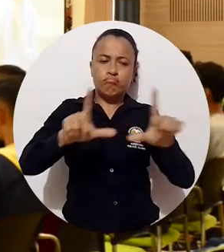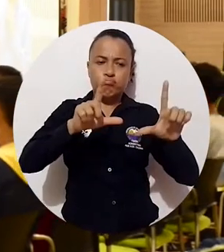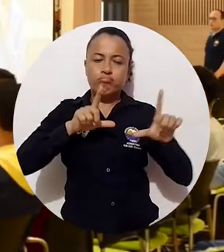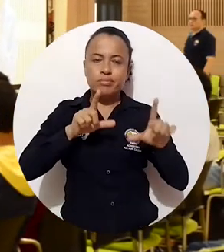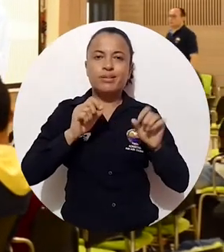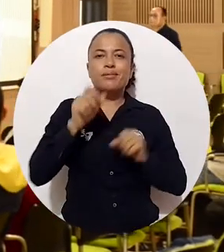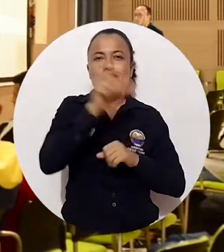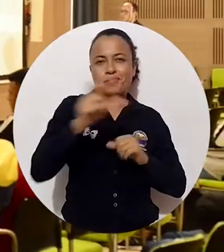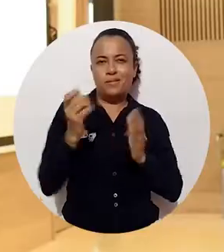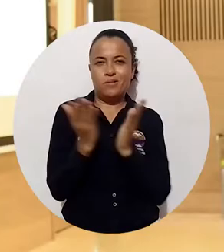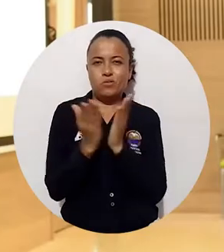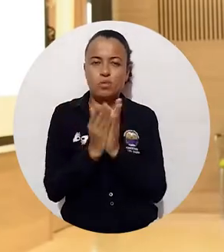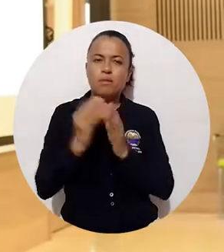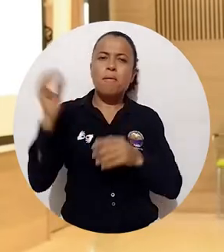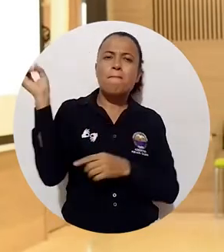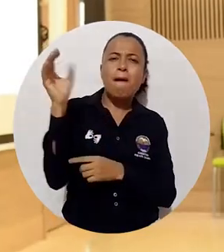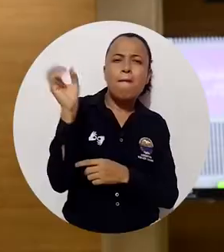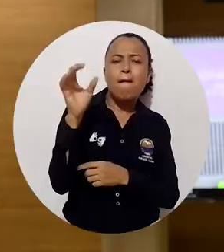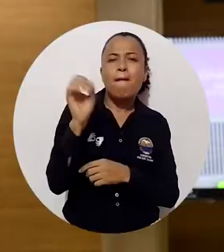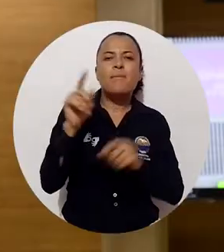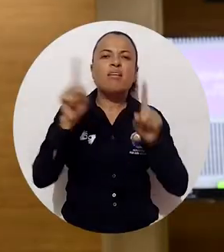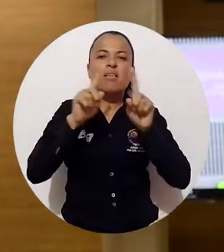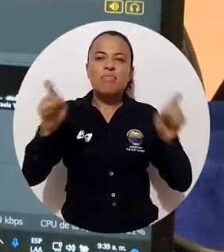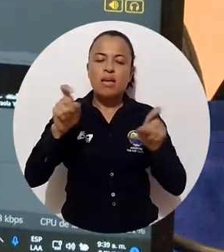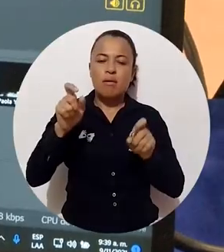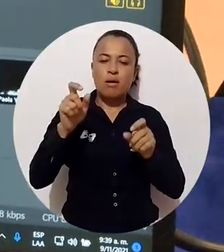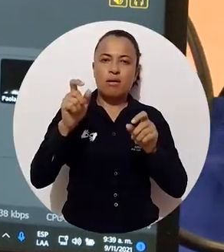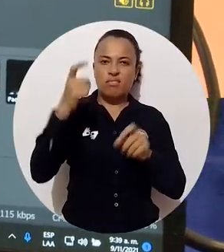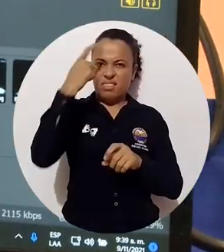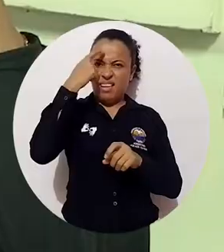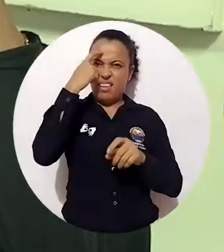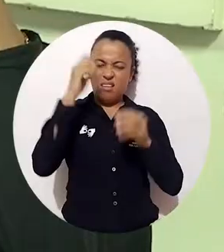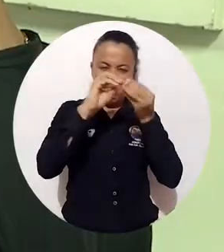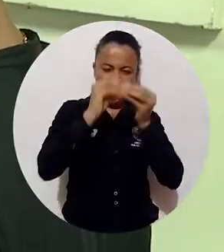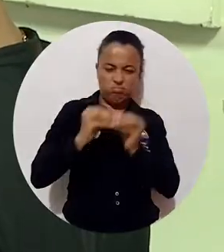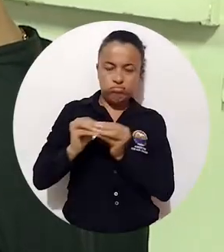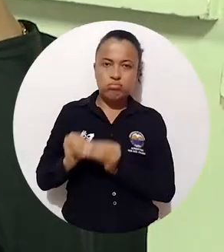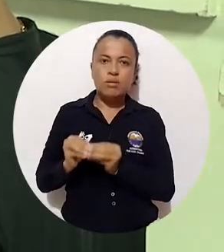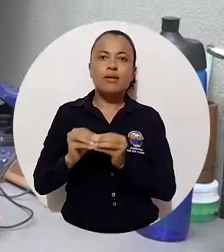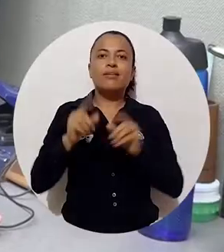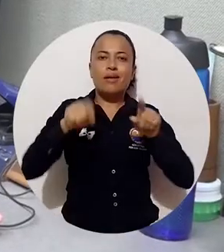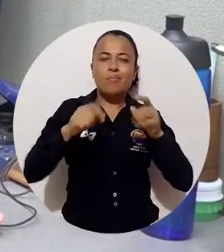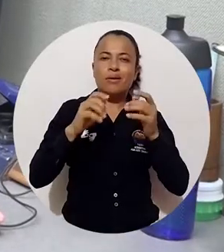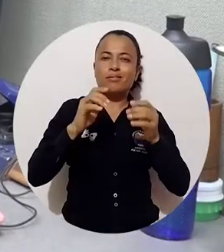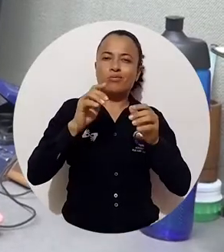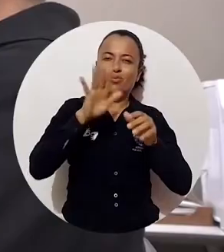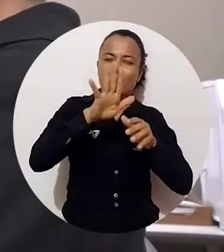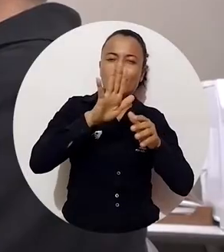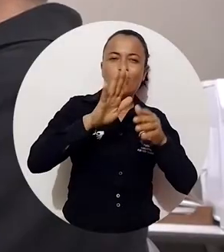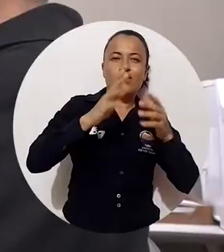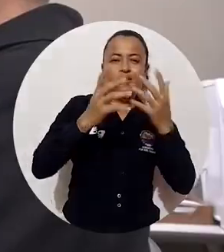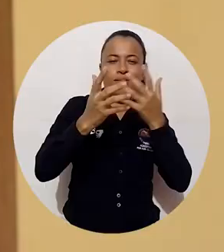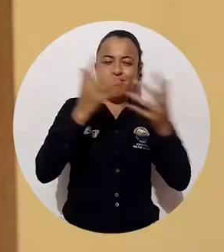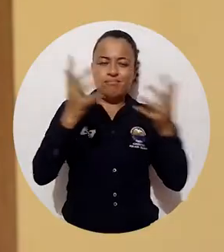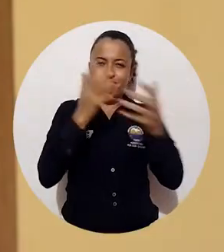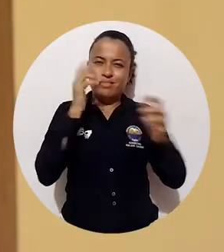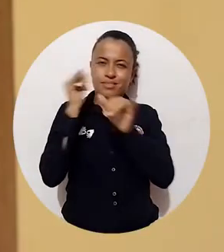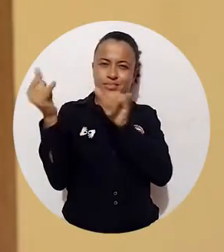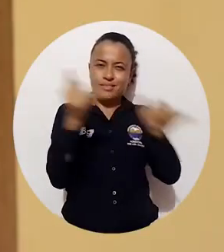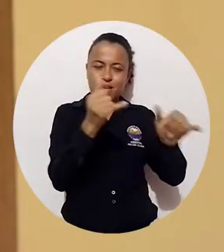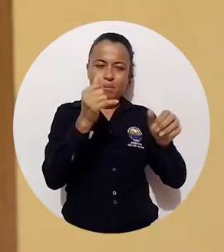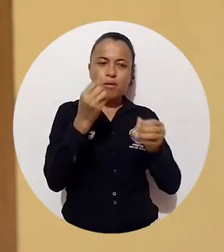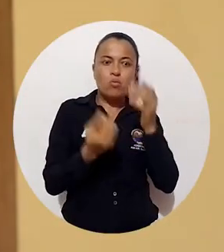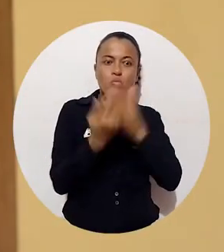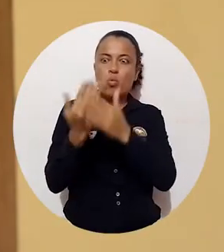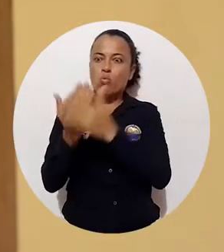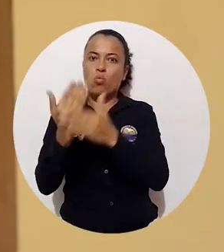Profesionales, egresados y estudiantes realizaron conferencias sobre inteligencia artificial y últimos avances en ingeniería de sistemas. CINCI es una